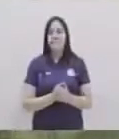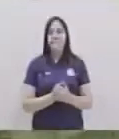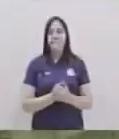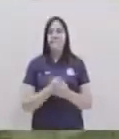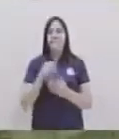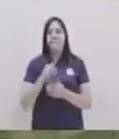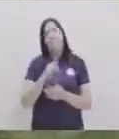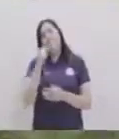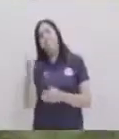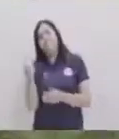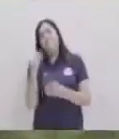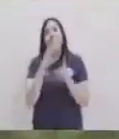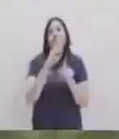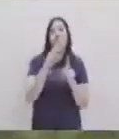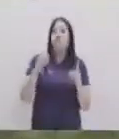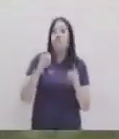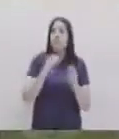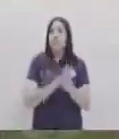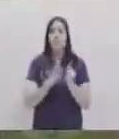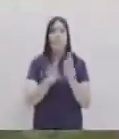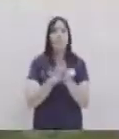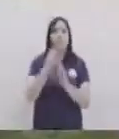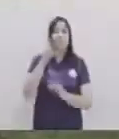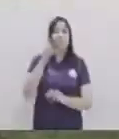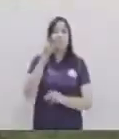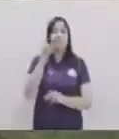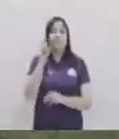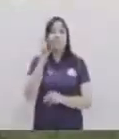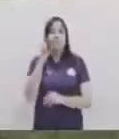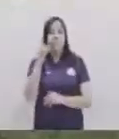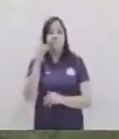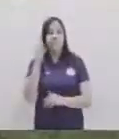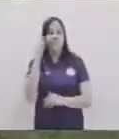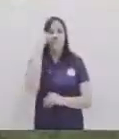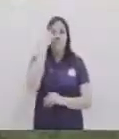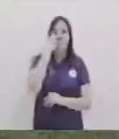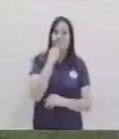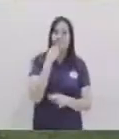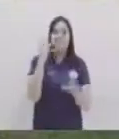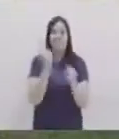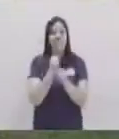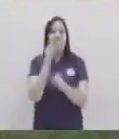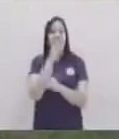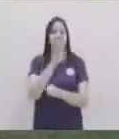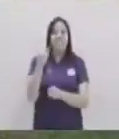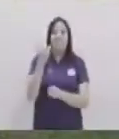siguiente oración lo urdes voy a deletrear otra vez el nombre